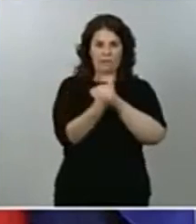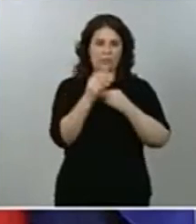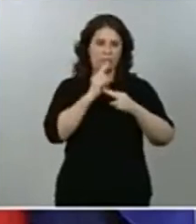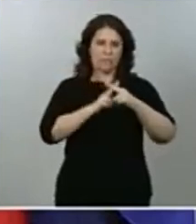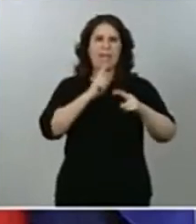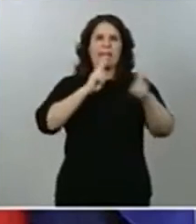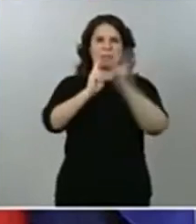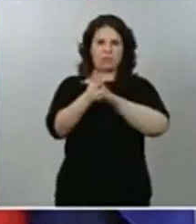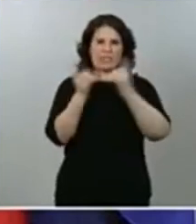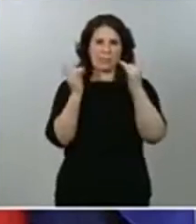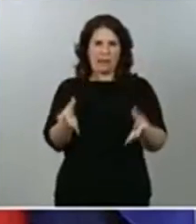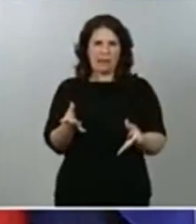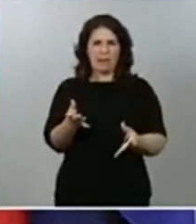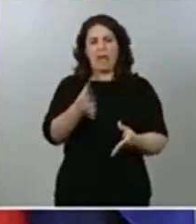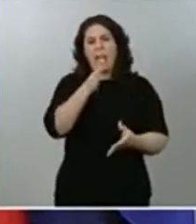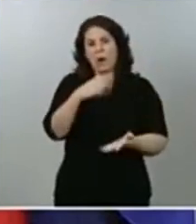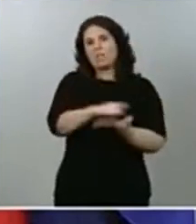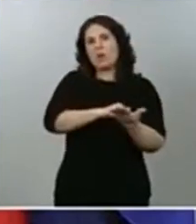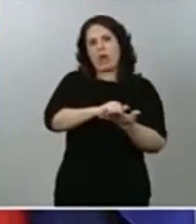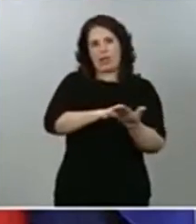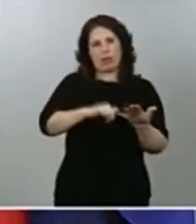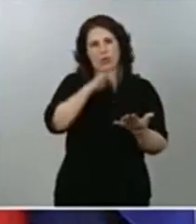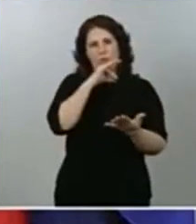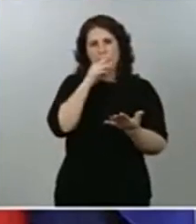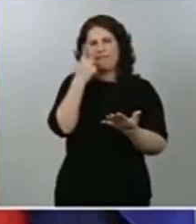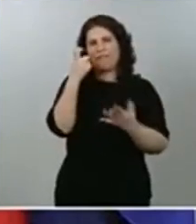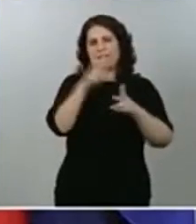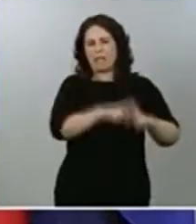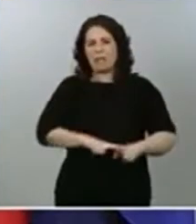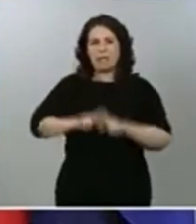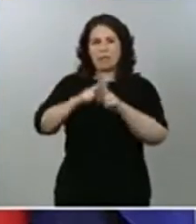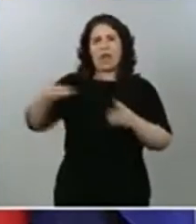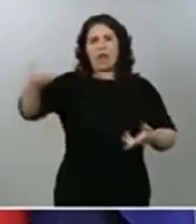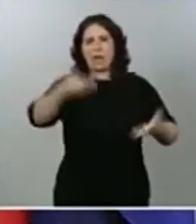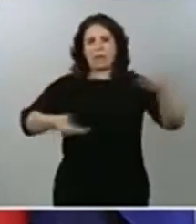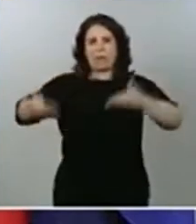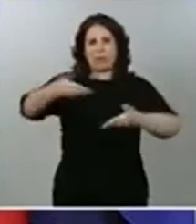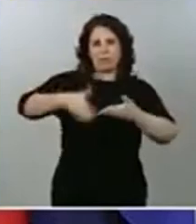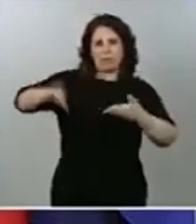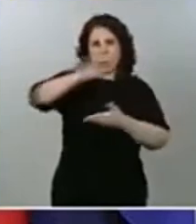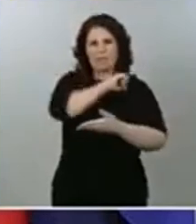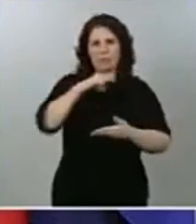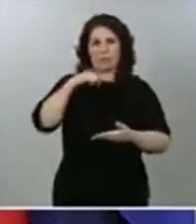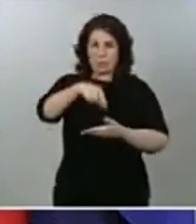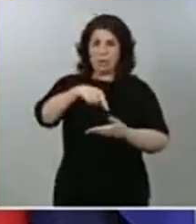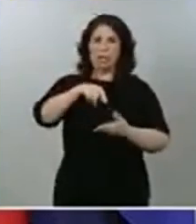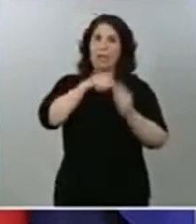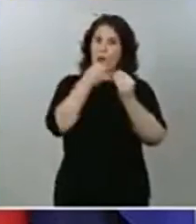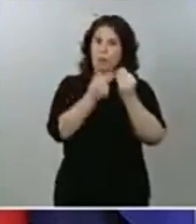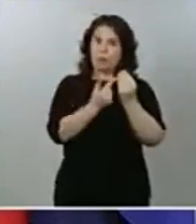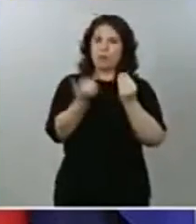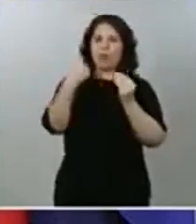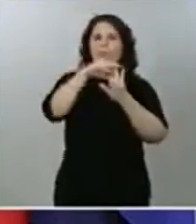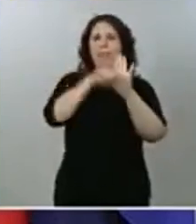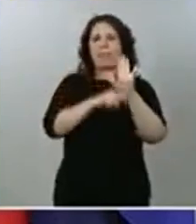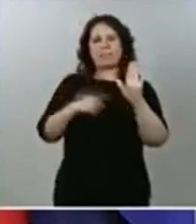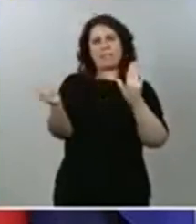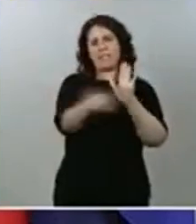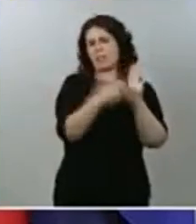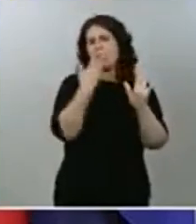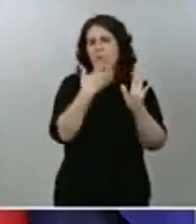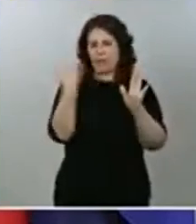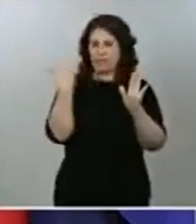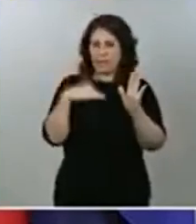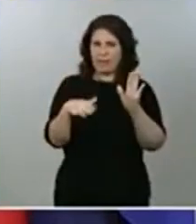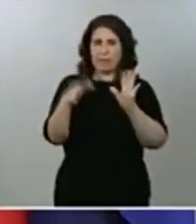de borrador y que está a la espera de recibir aportaciones de las comunidades autónomas, detalla el conjunto de medidas que ya son conocidas de todos ustedes, que en función de la